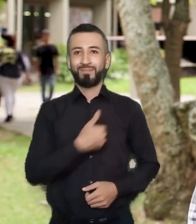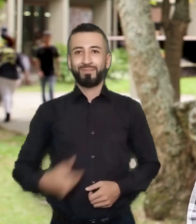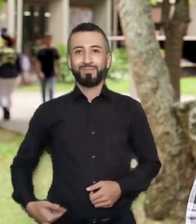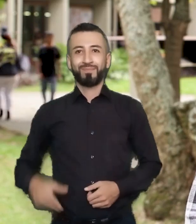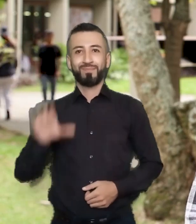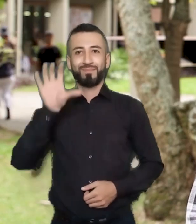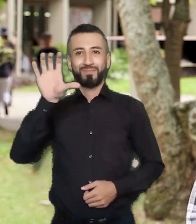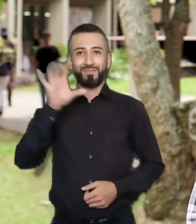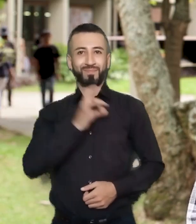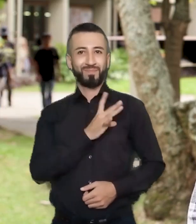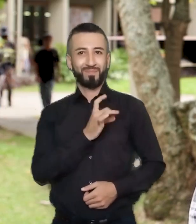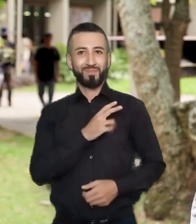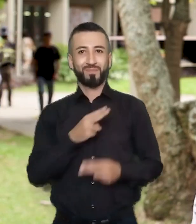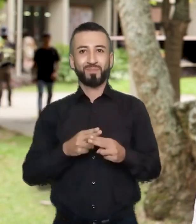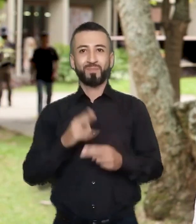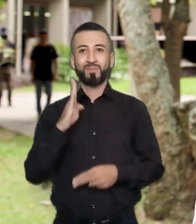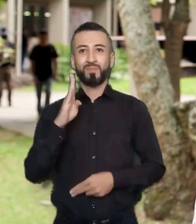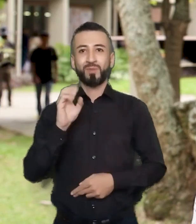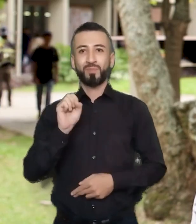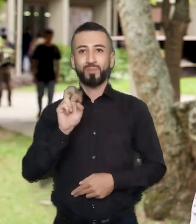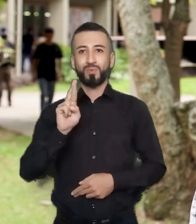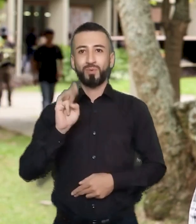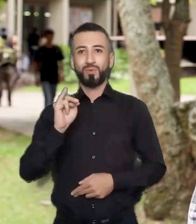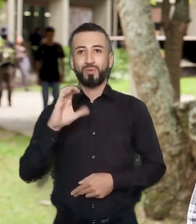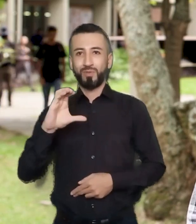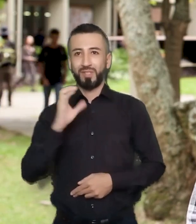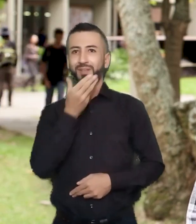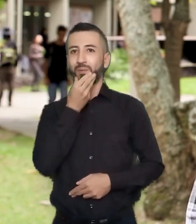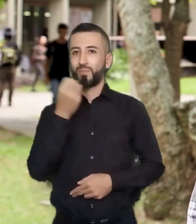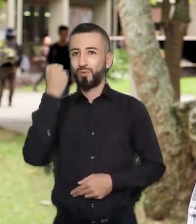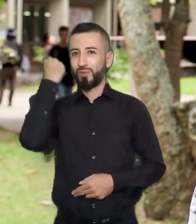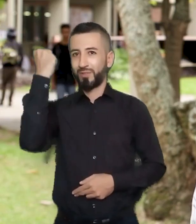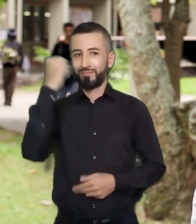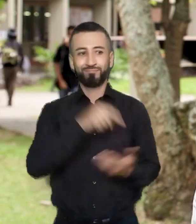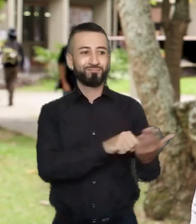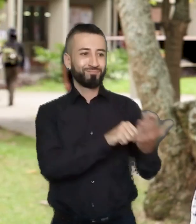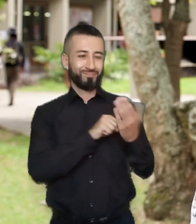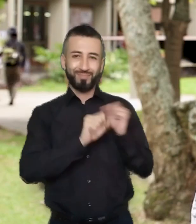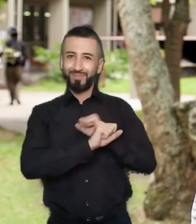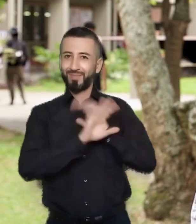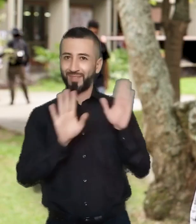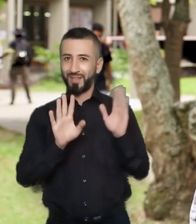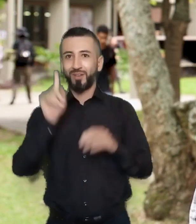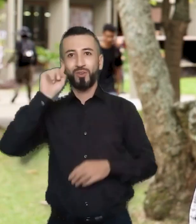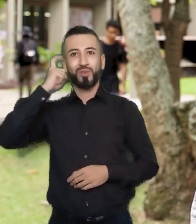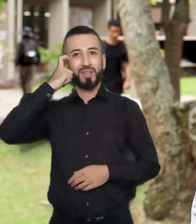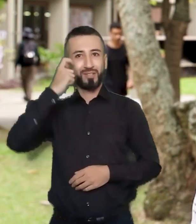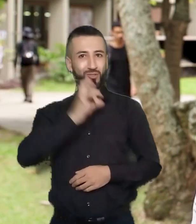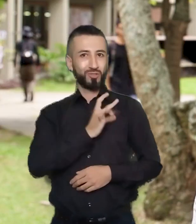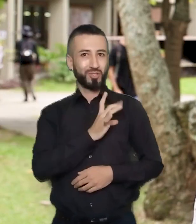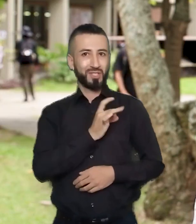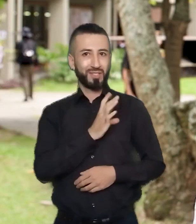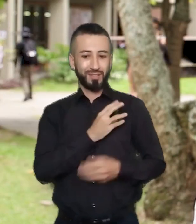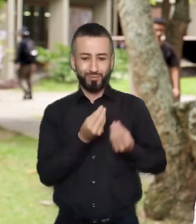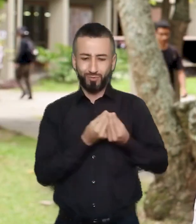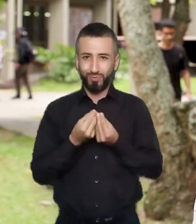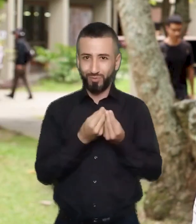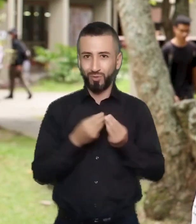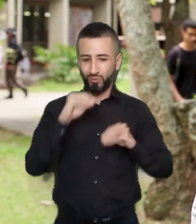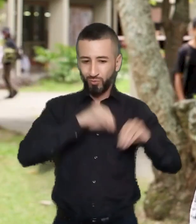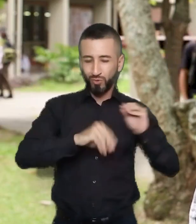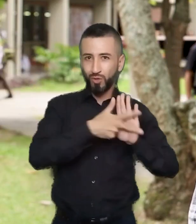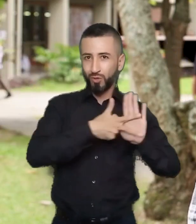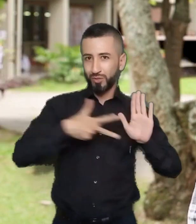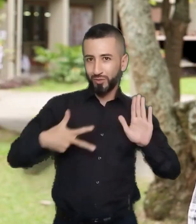Las palabras del presidente Boric reflejan en buena medida el resultado o el sentimiento del gobierno chileno a propósito del resultado en la